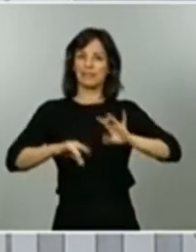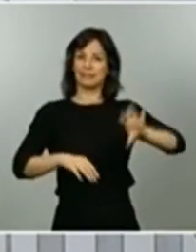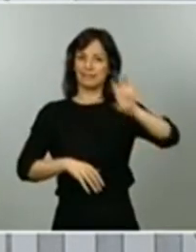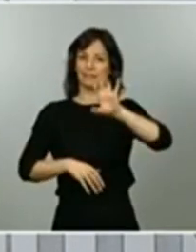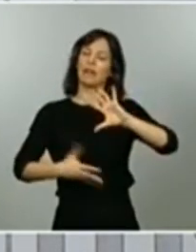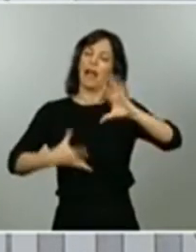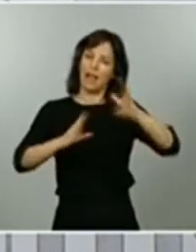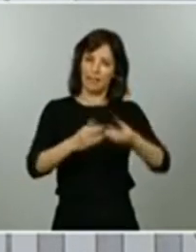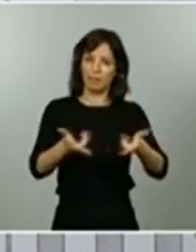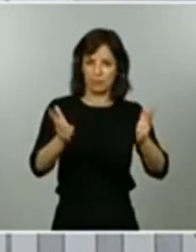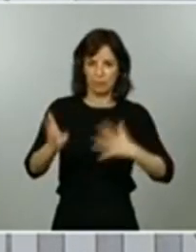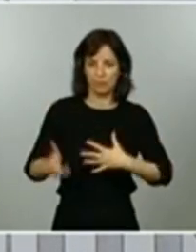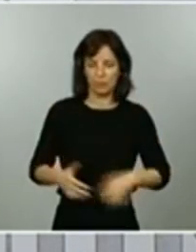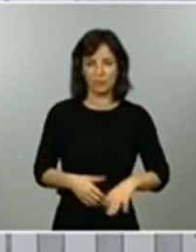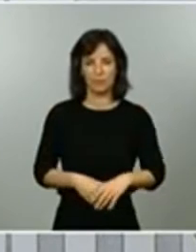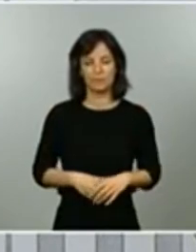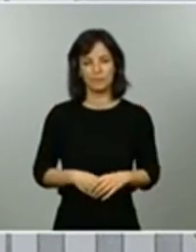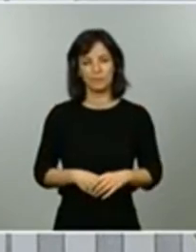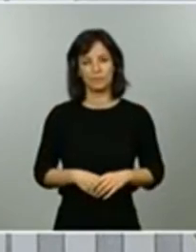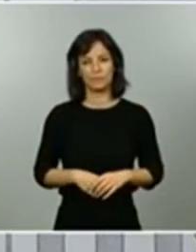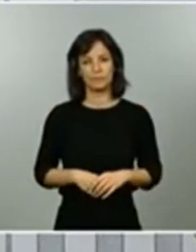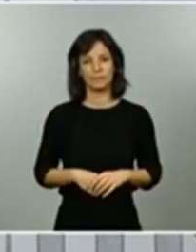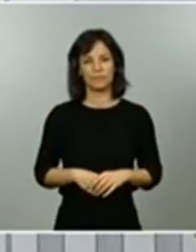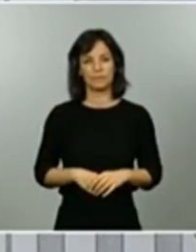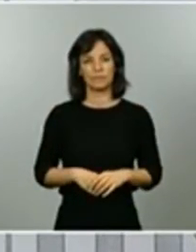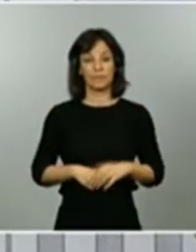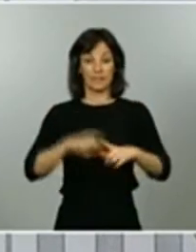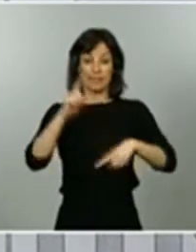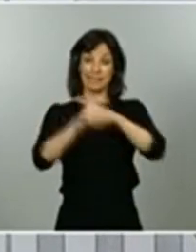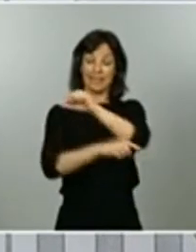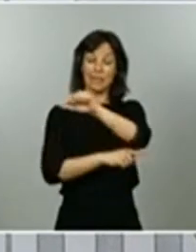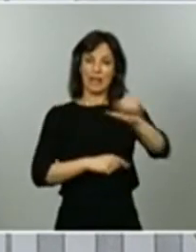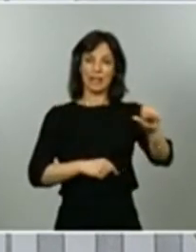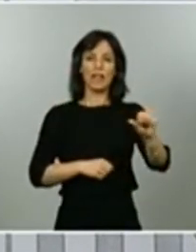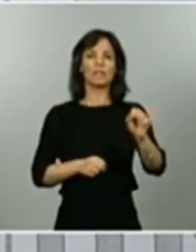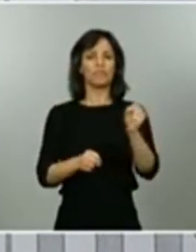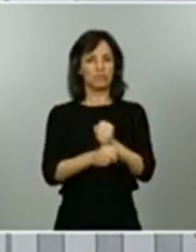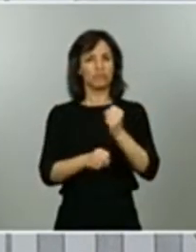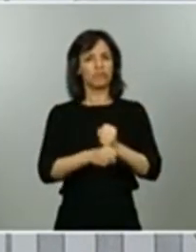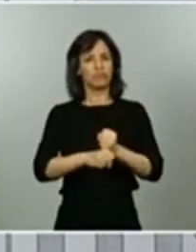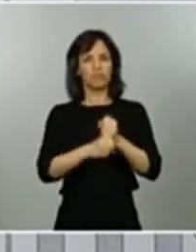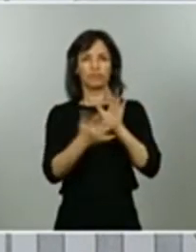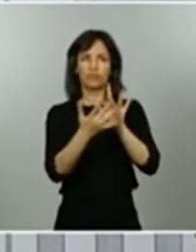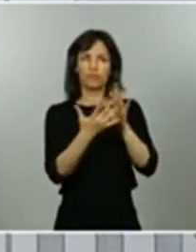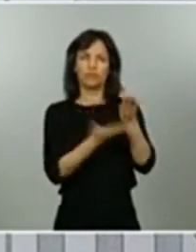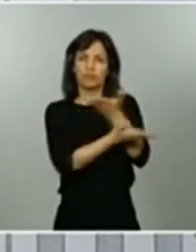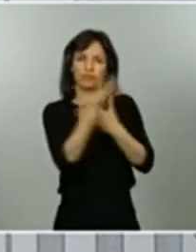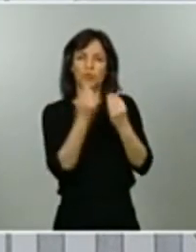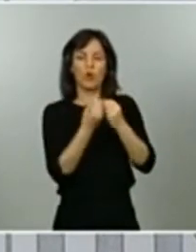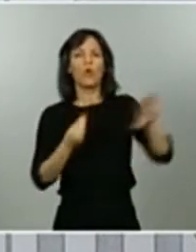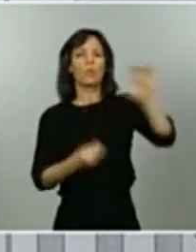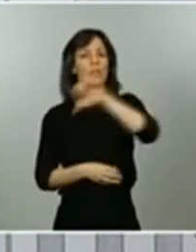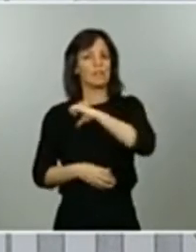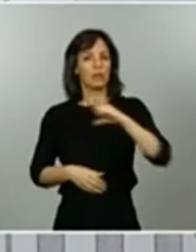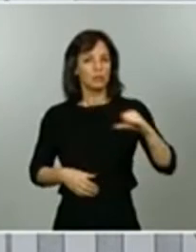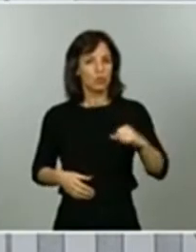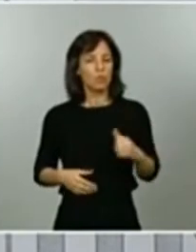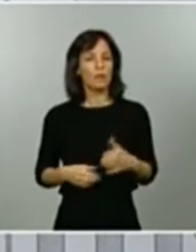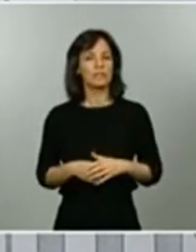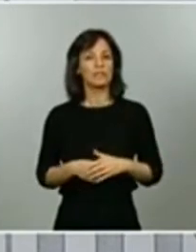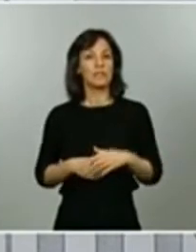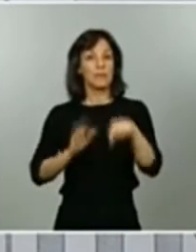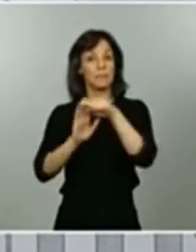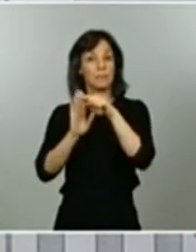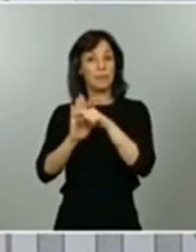territoriales. La próxima semana seguiremos trabajando con las comunidades autónomas evaluando el resultado de estas medidas en aquellos